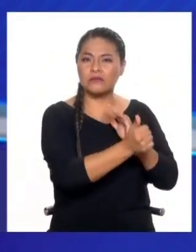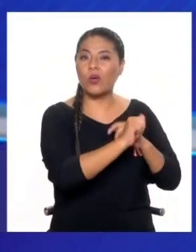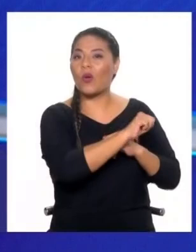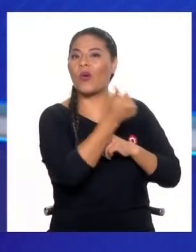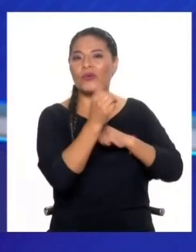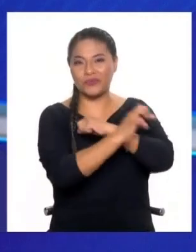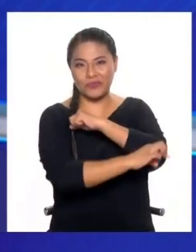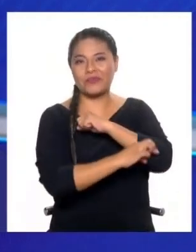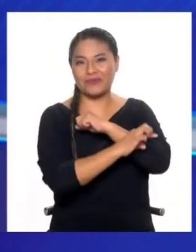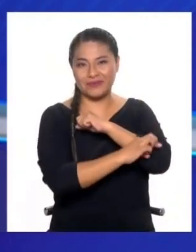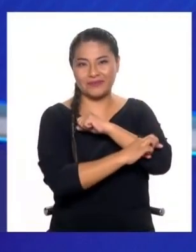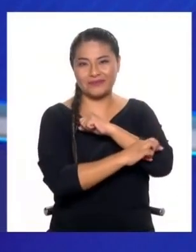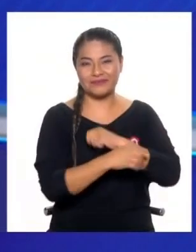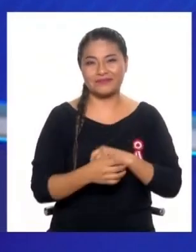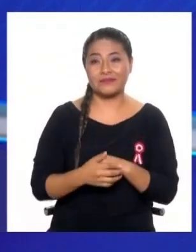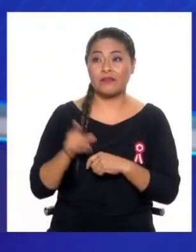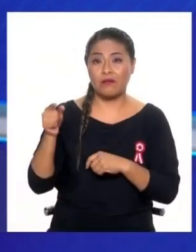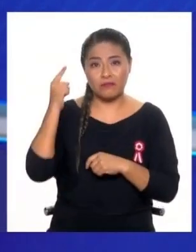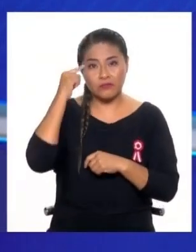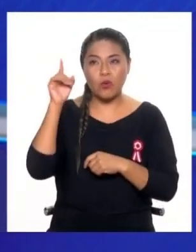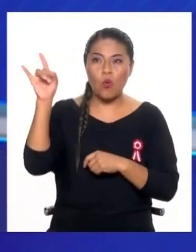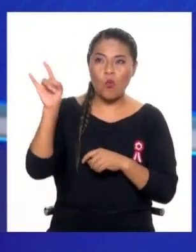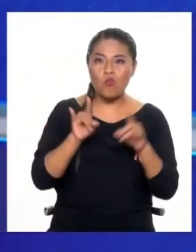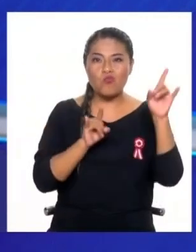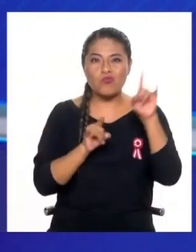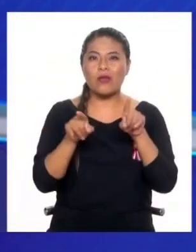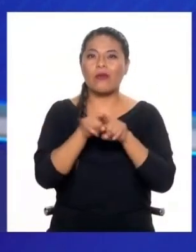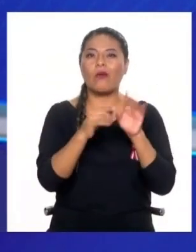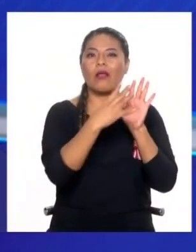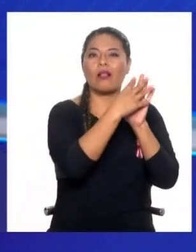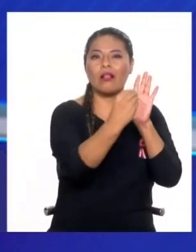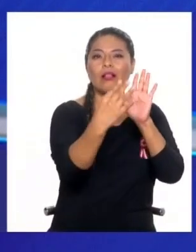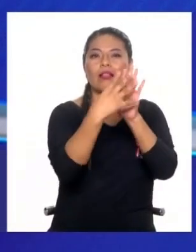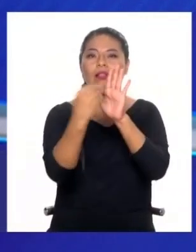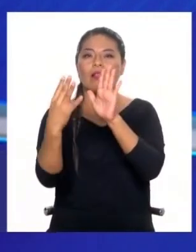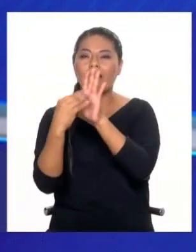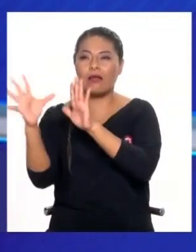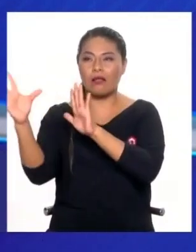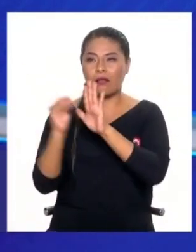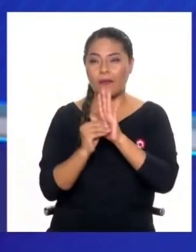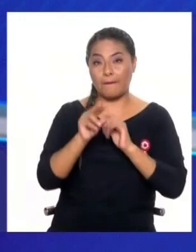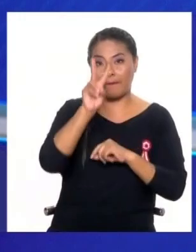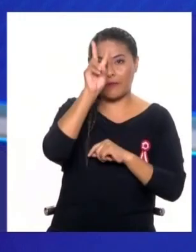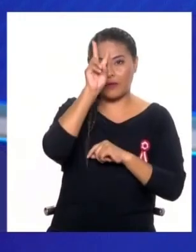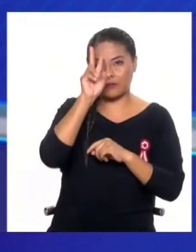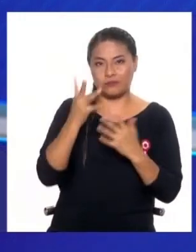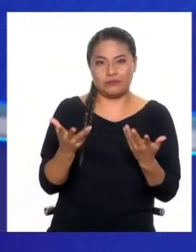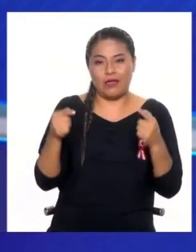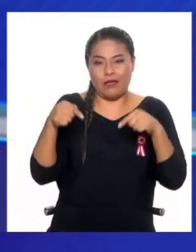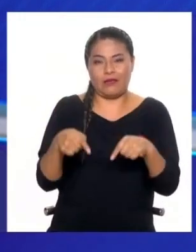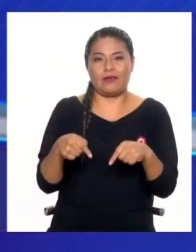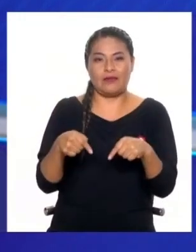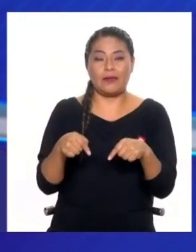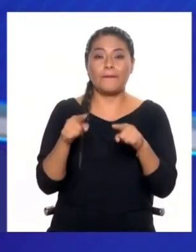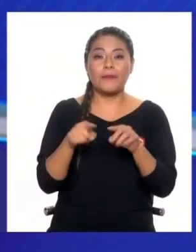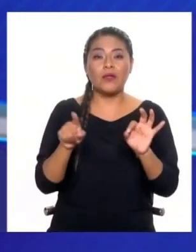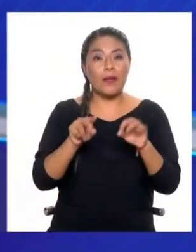usar tecnología que es producida en otros países. Y no nos damos cuenta que deberíamos nosotros estar